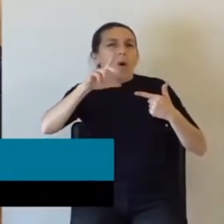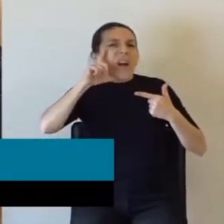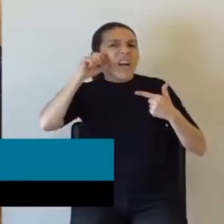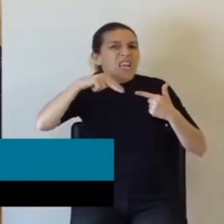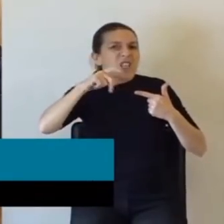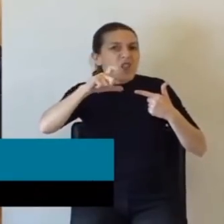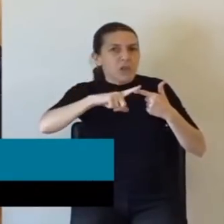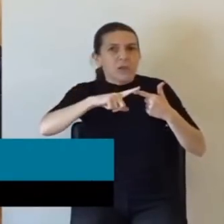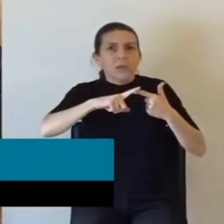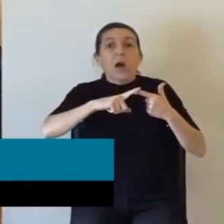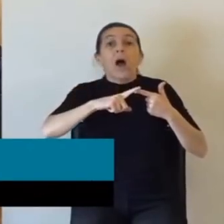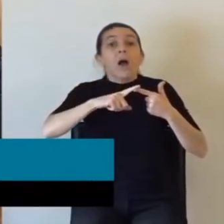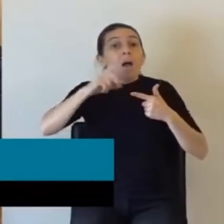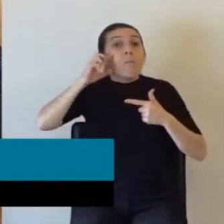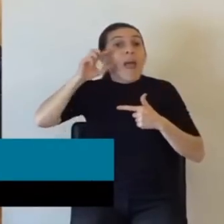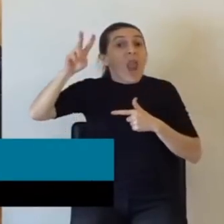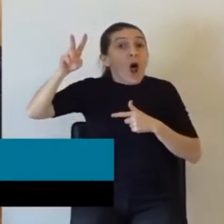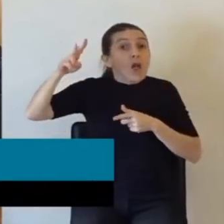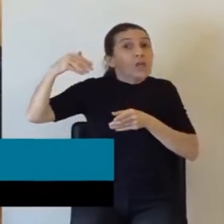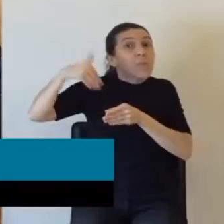peronismo le votó.